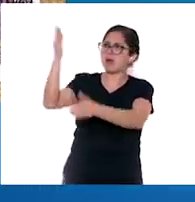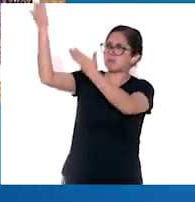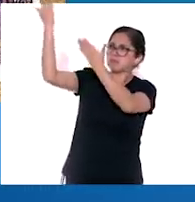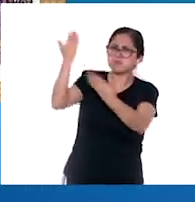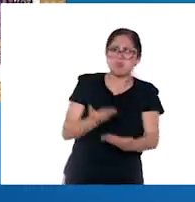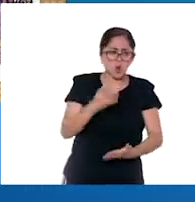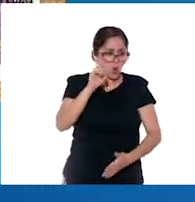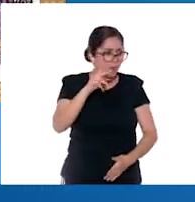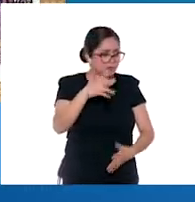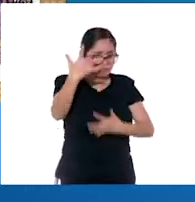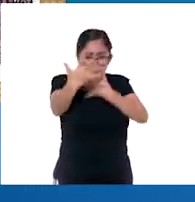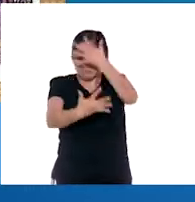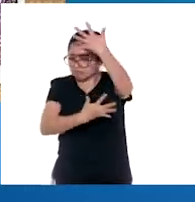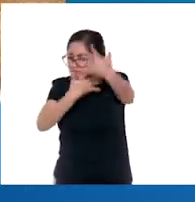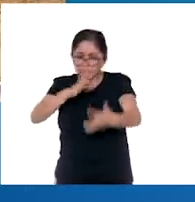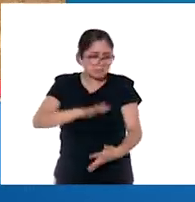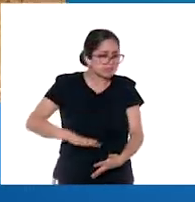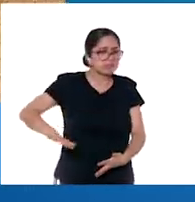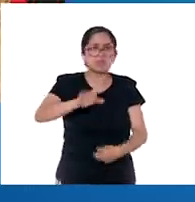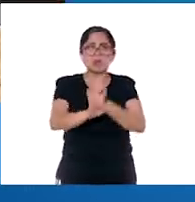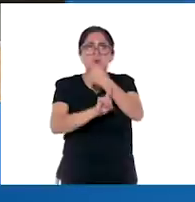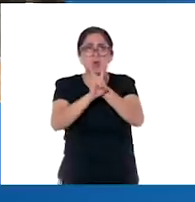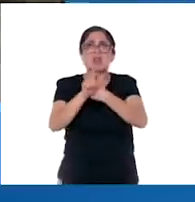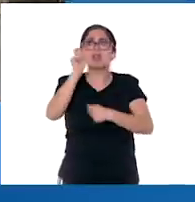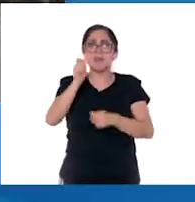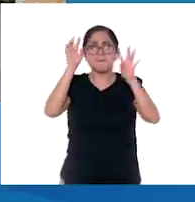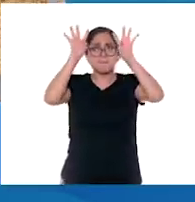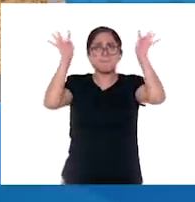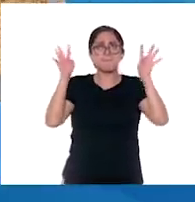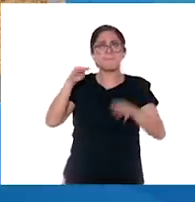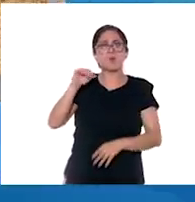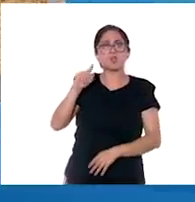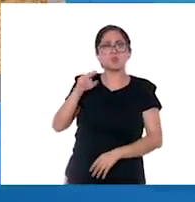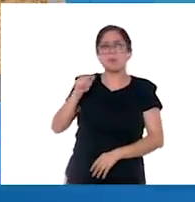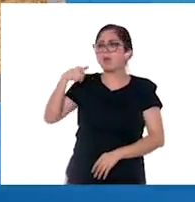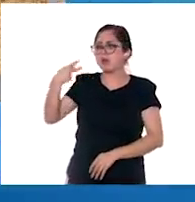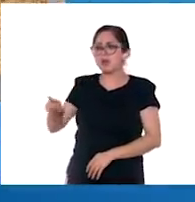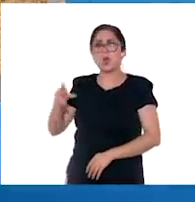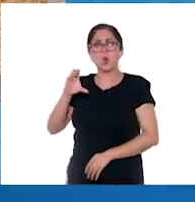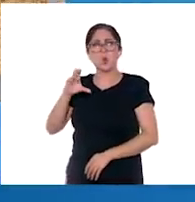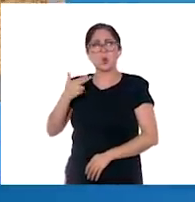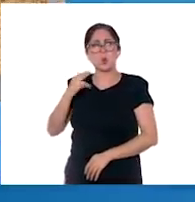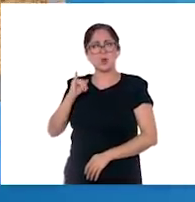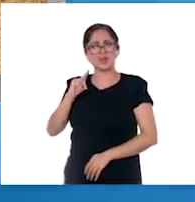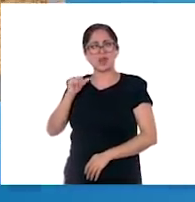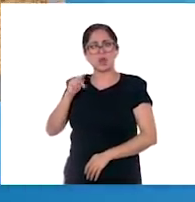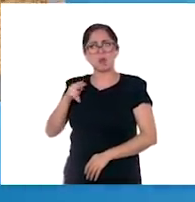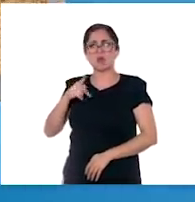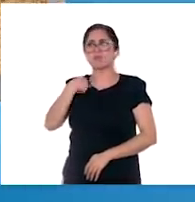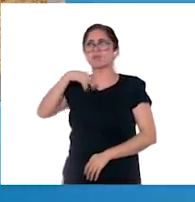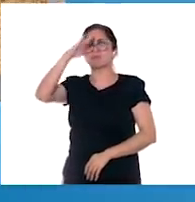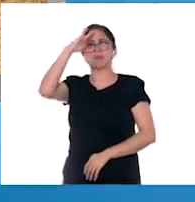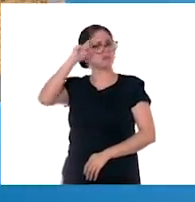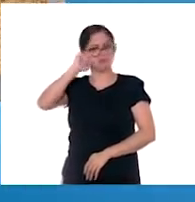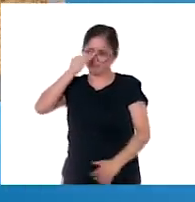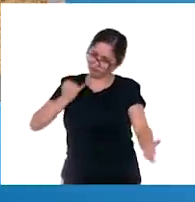presenciando el caos que había en la ciudad. A diferencia de Moctezuma, Huitláhuac no se quedó con los brazos cruzados y decidió actuar, por lo que encerró a los españoles